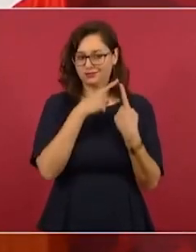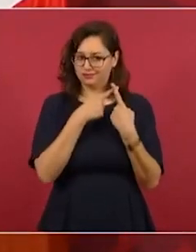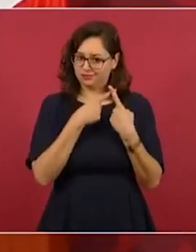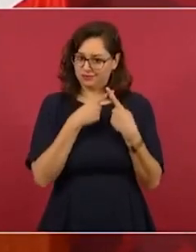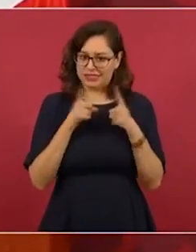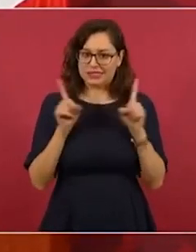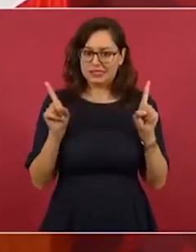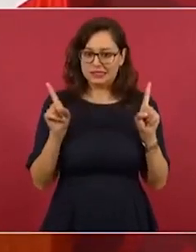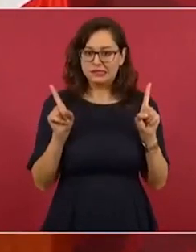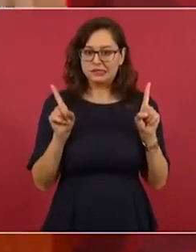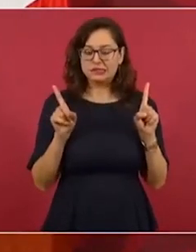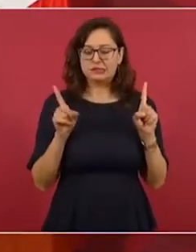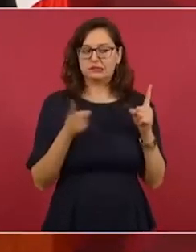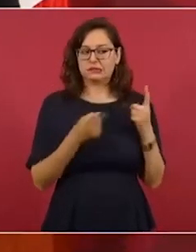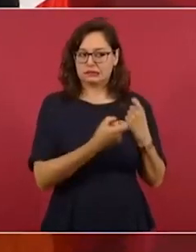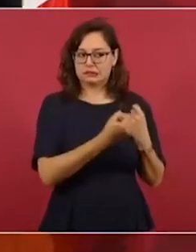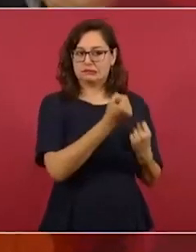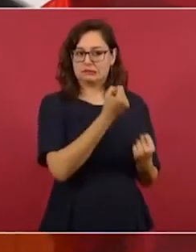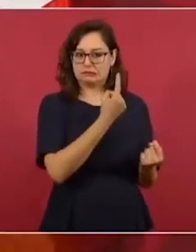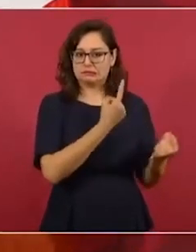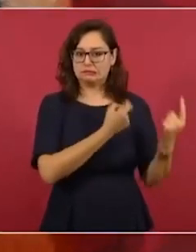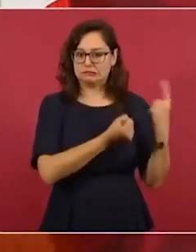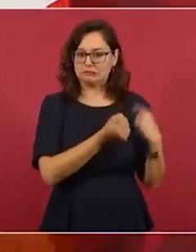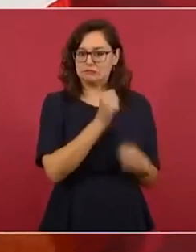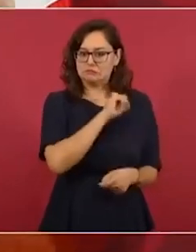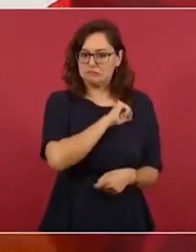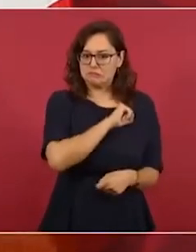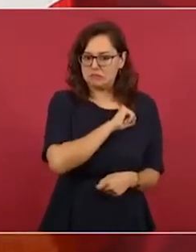que están ahí